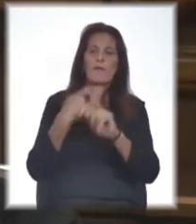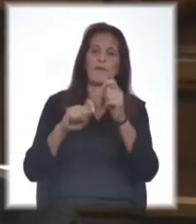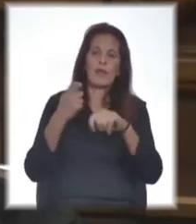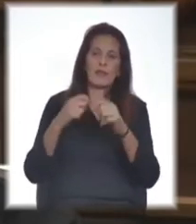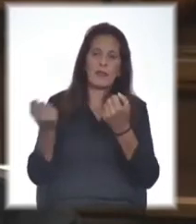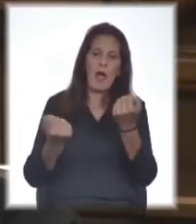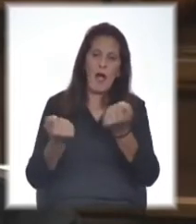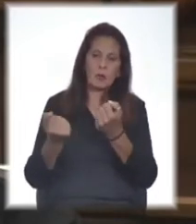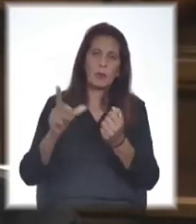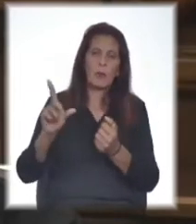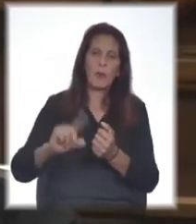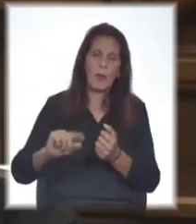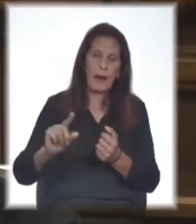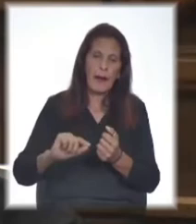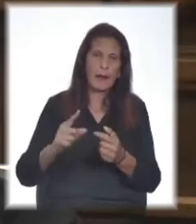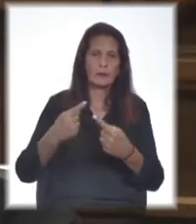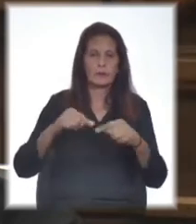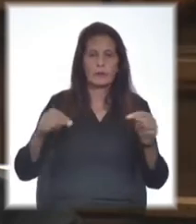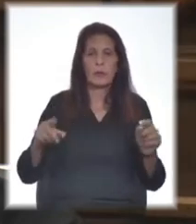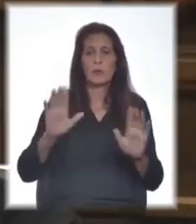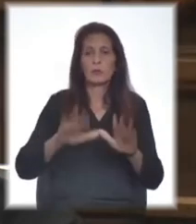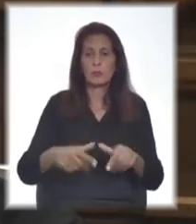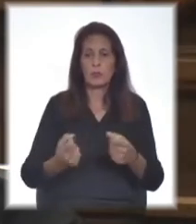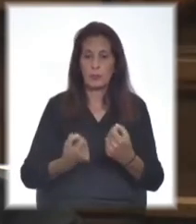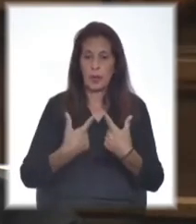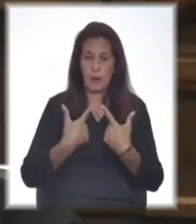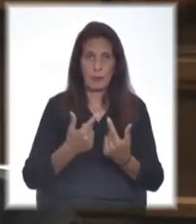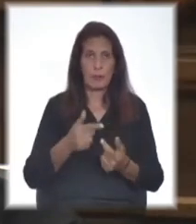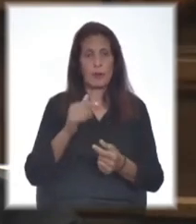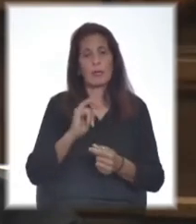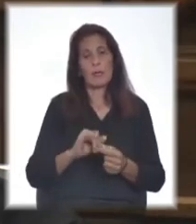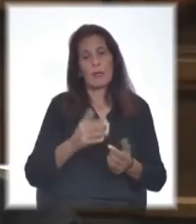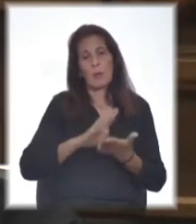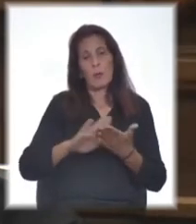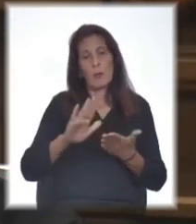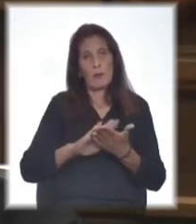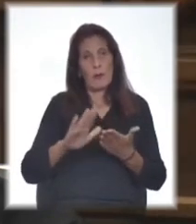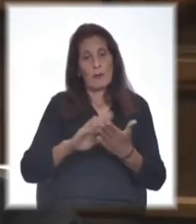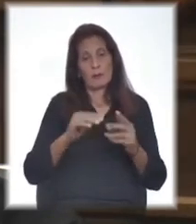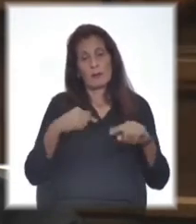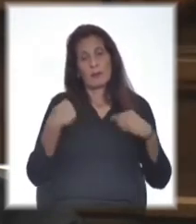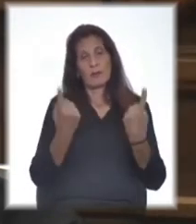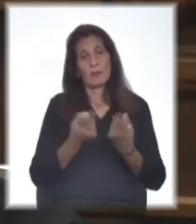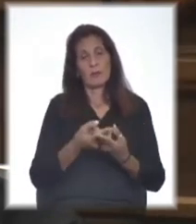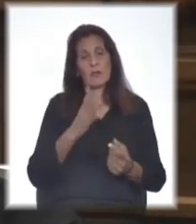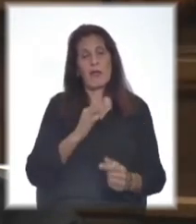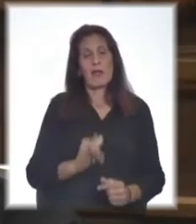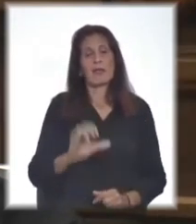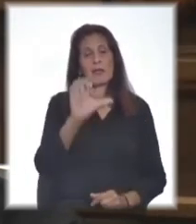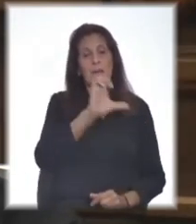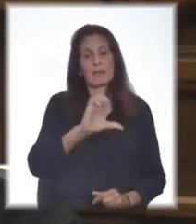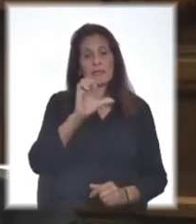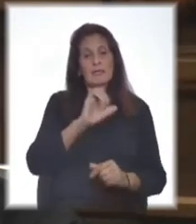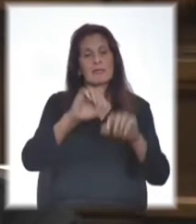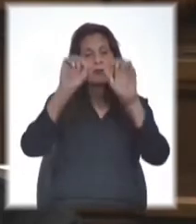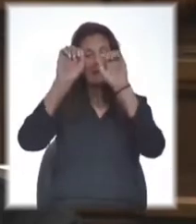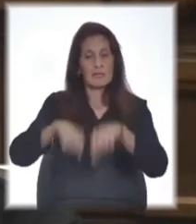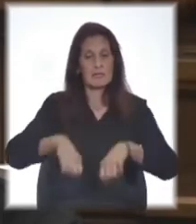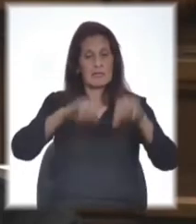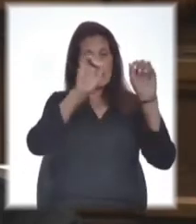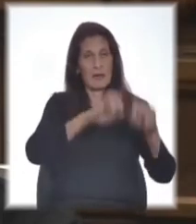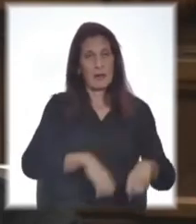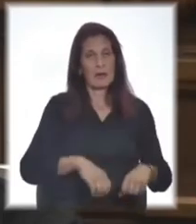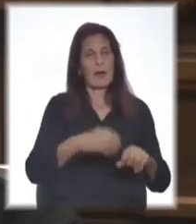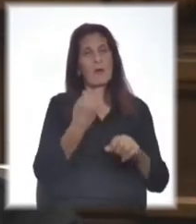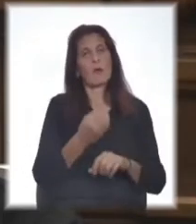vehículos, que son la herramienta de trabajo. Nuevamente, señor Presidente, nos encontramos con empresas que cierran con trabajadores engrosando